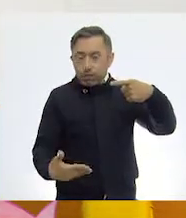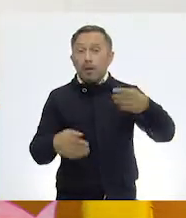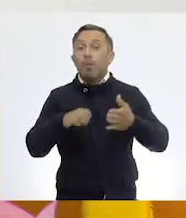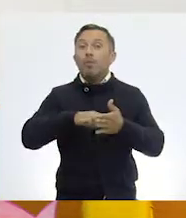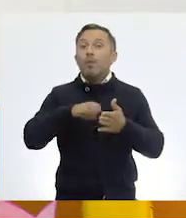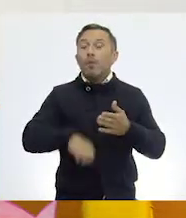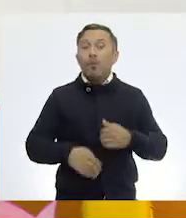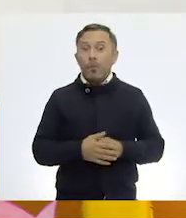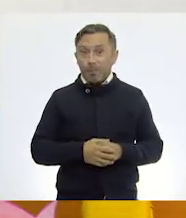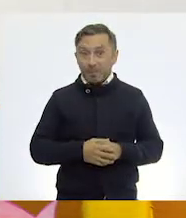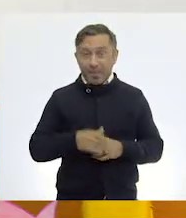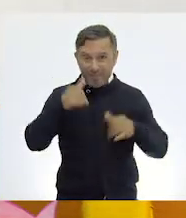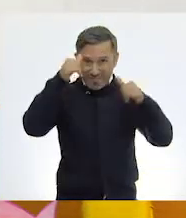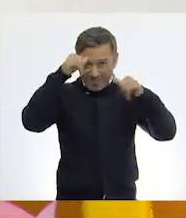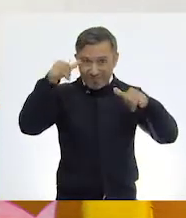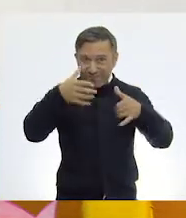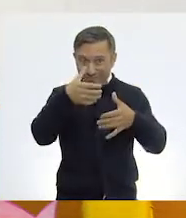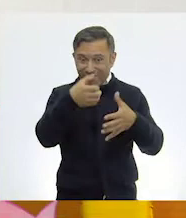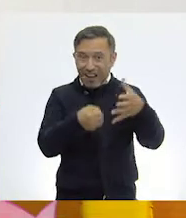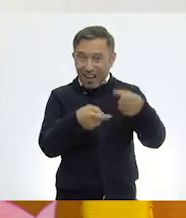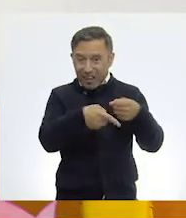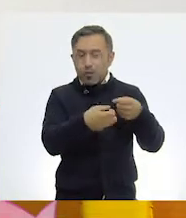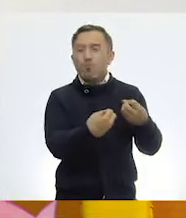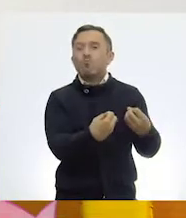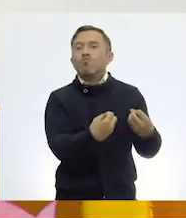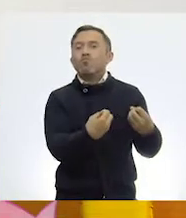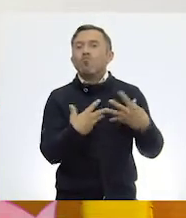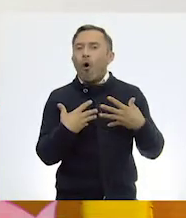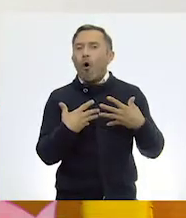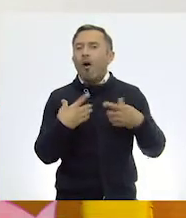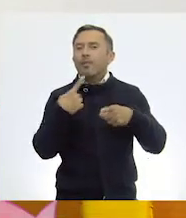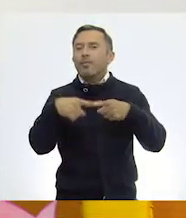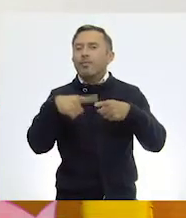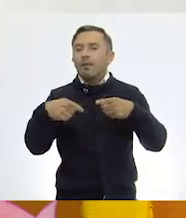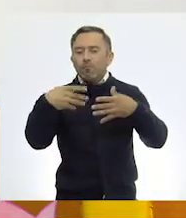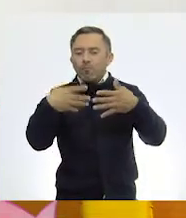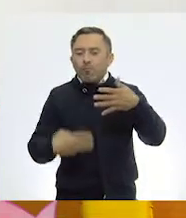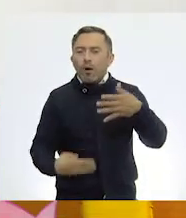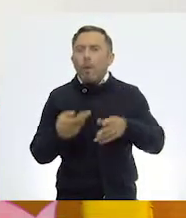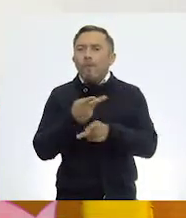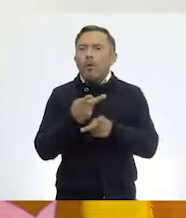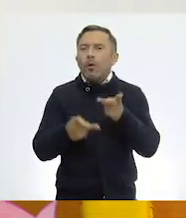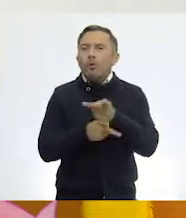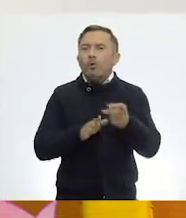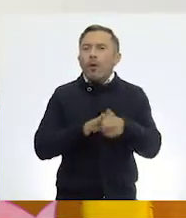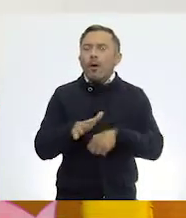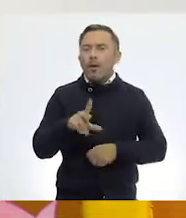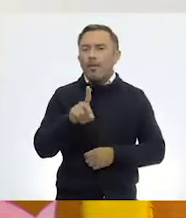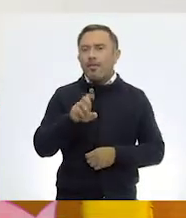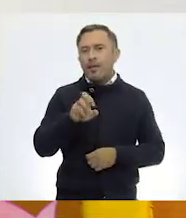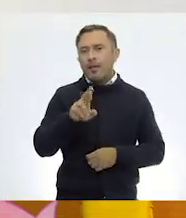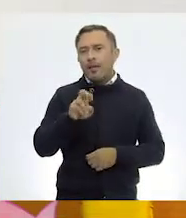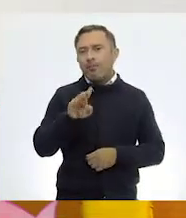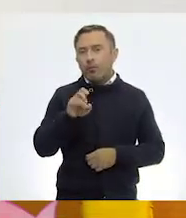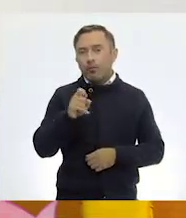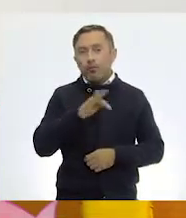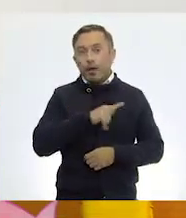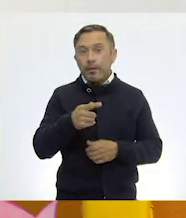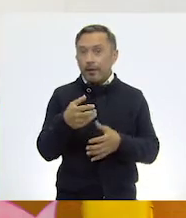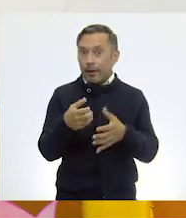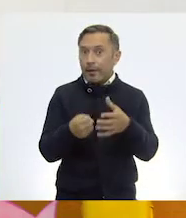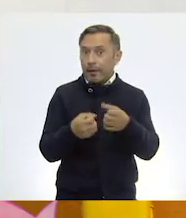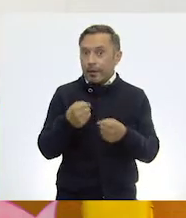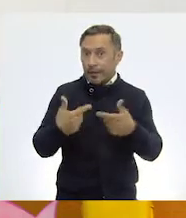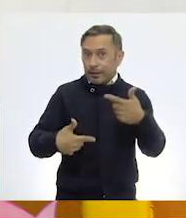un derivado de la vaca. Por lo tanto, eso puede corresponder a los animales domésticos o silvestres.